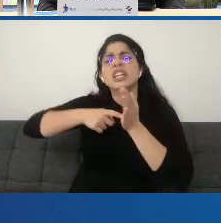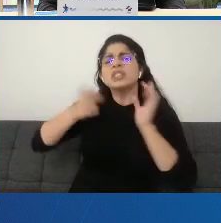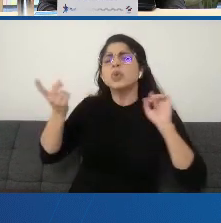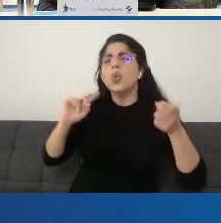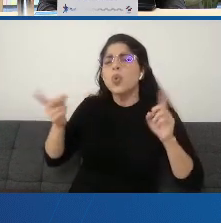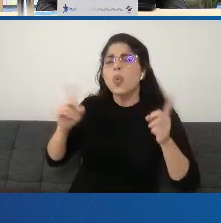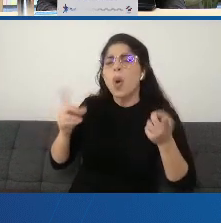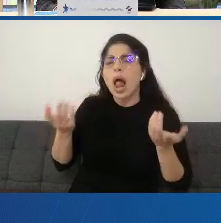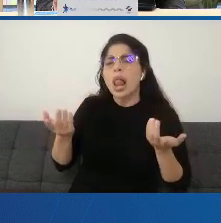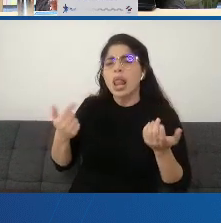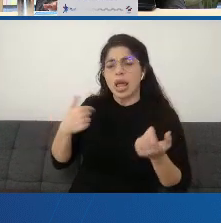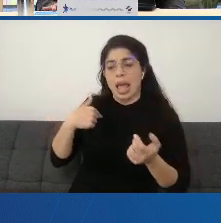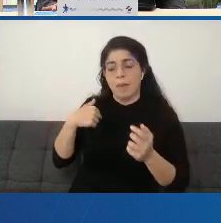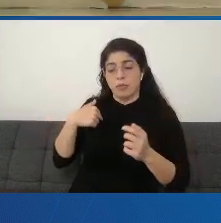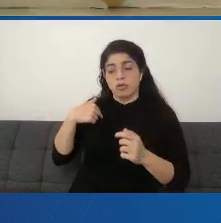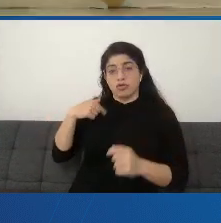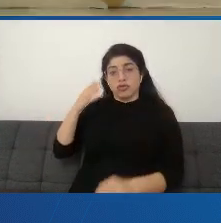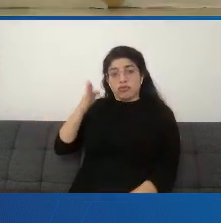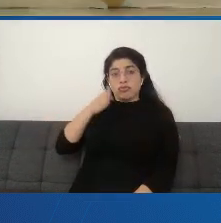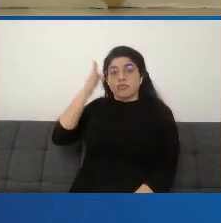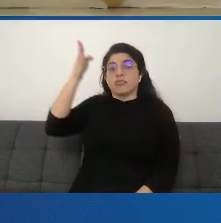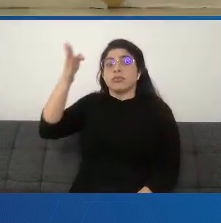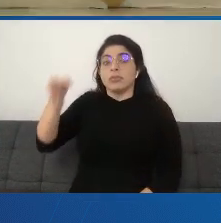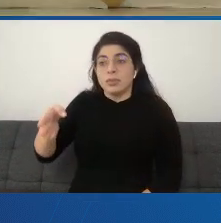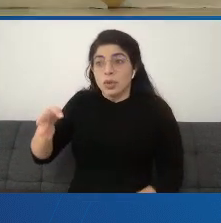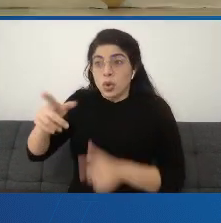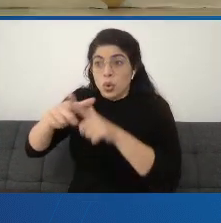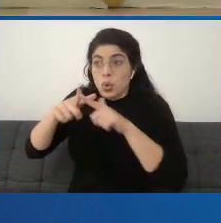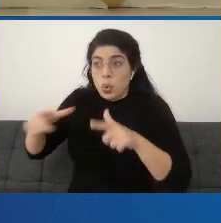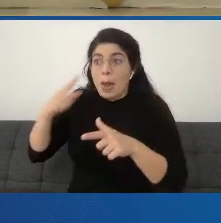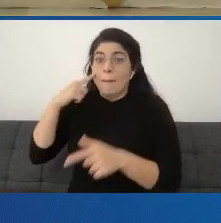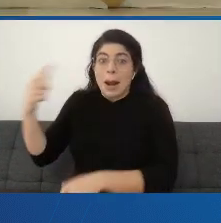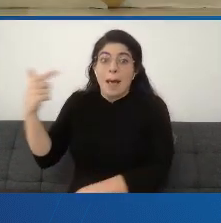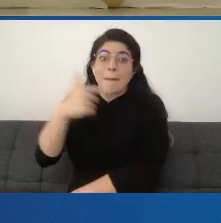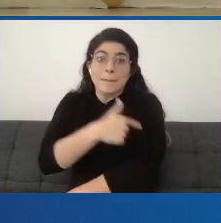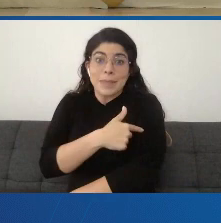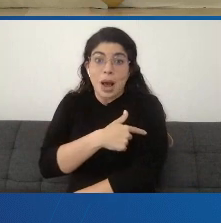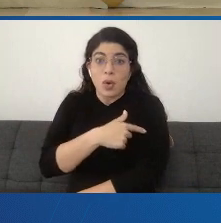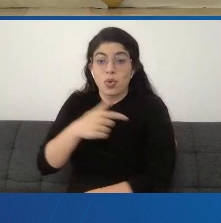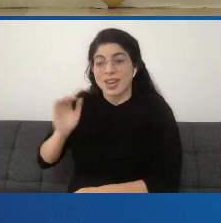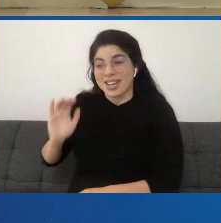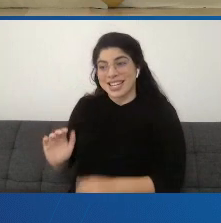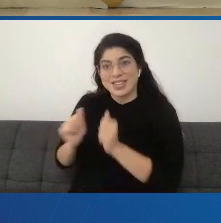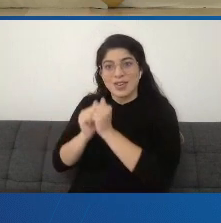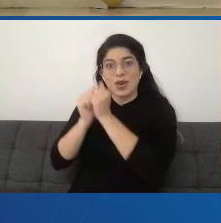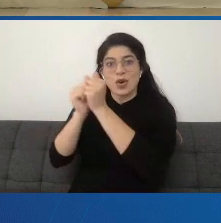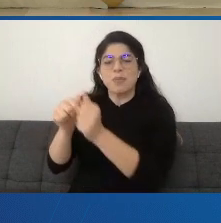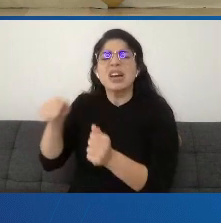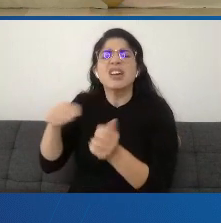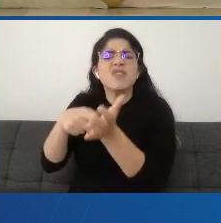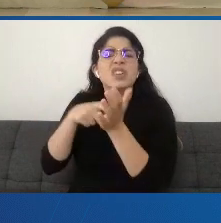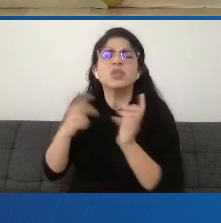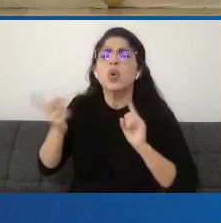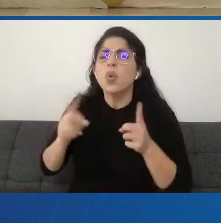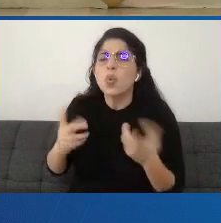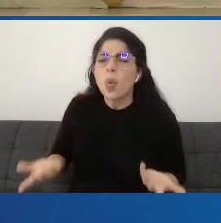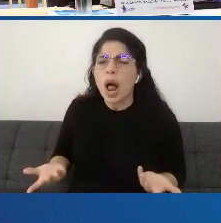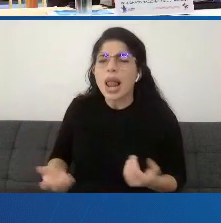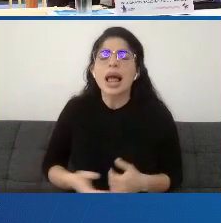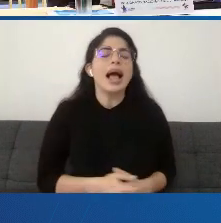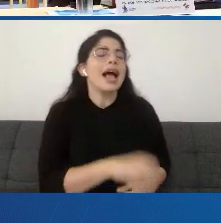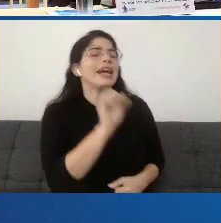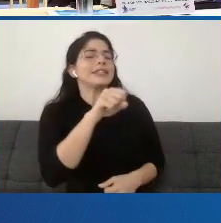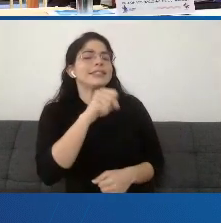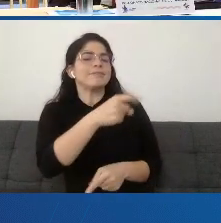asistir a el centro de vacunación con el niño o niña? Sí, correcto. Los